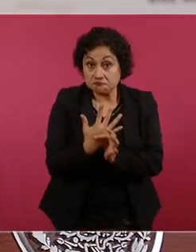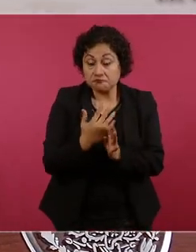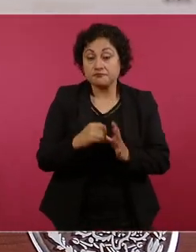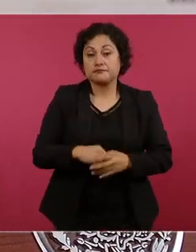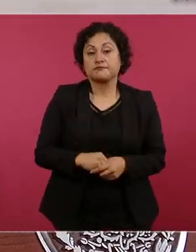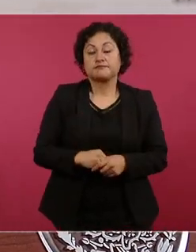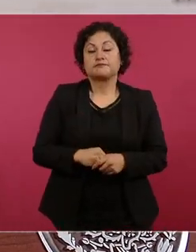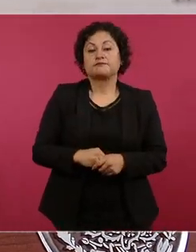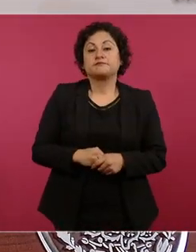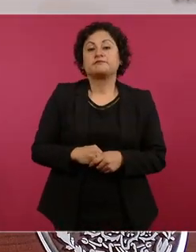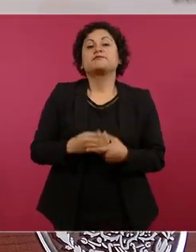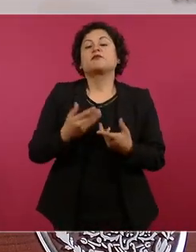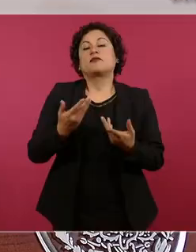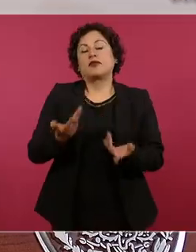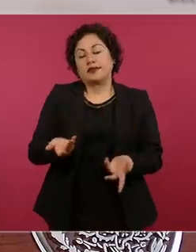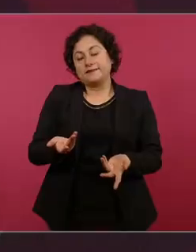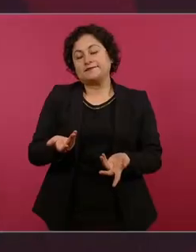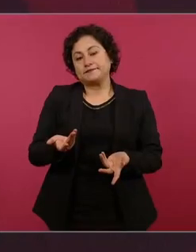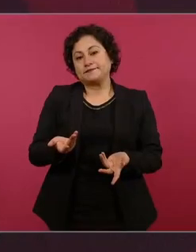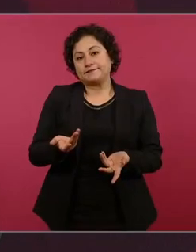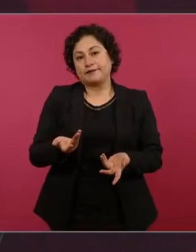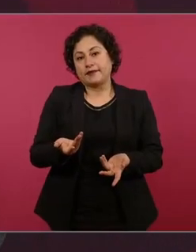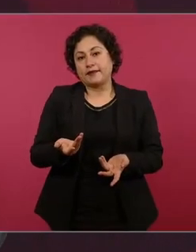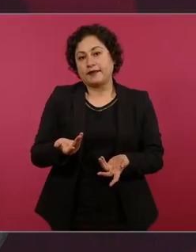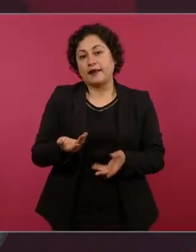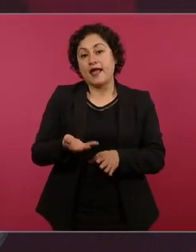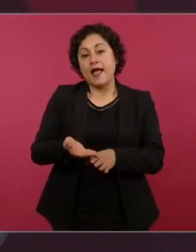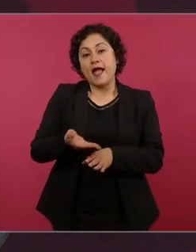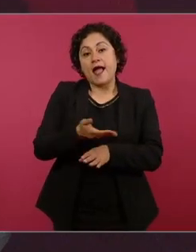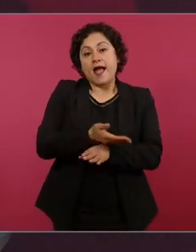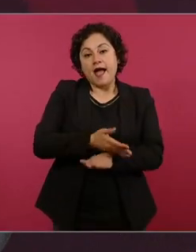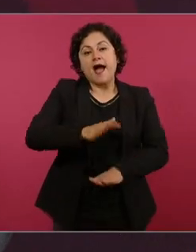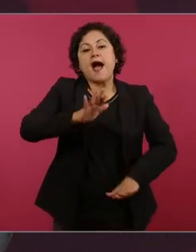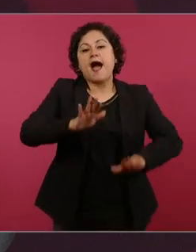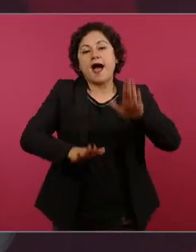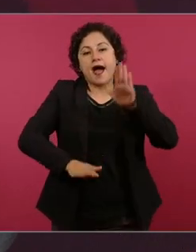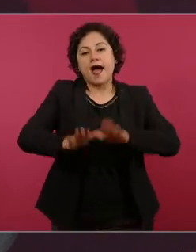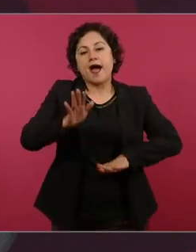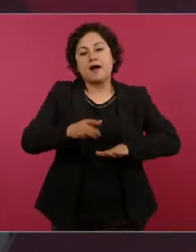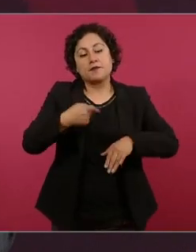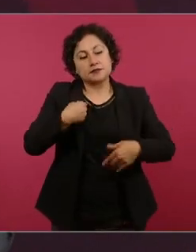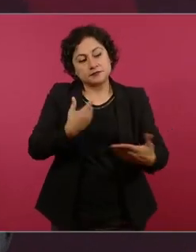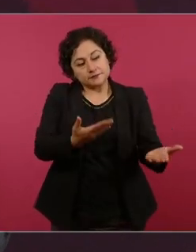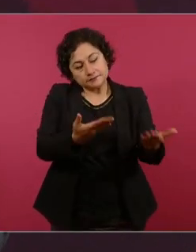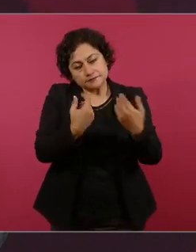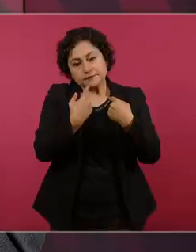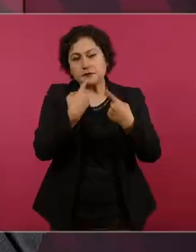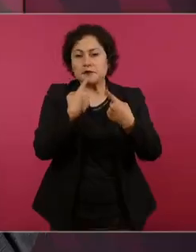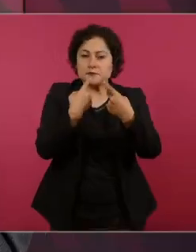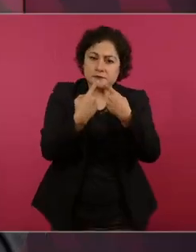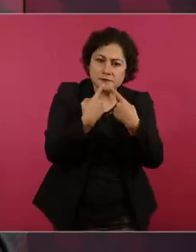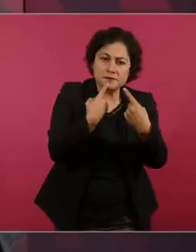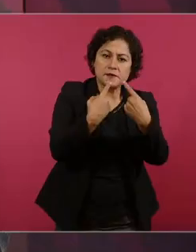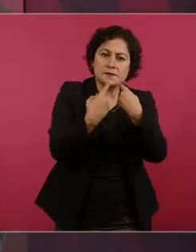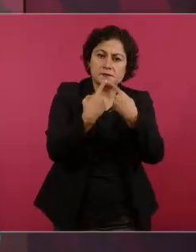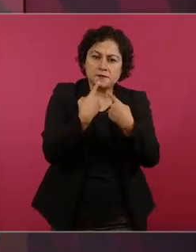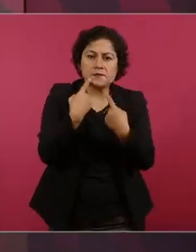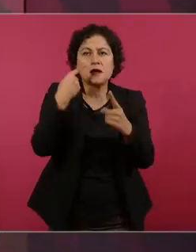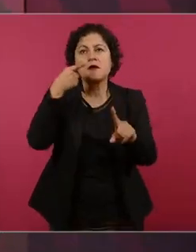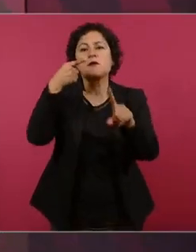cuando hemos hablado en el afán de llegar a un acuerdo porque